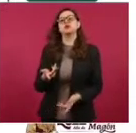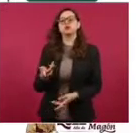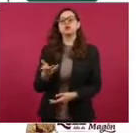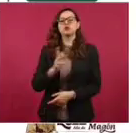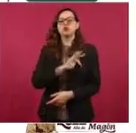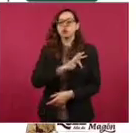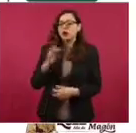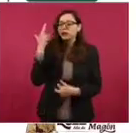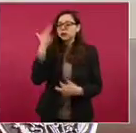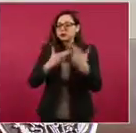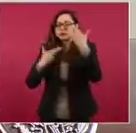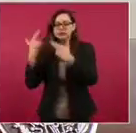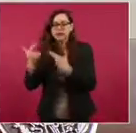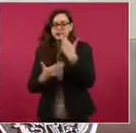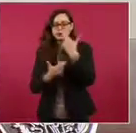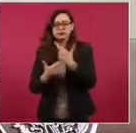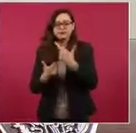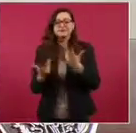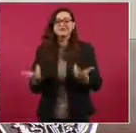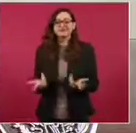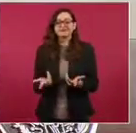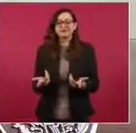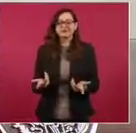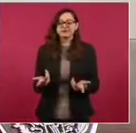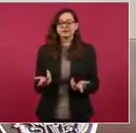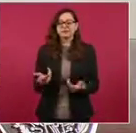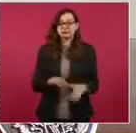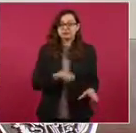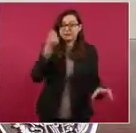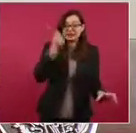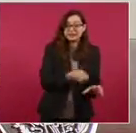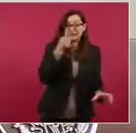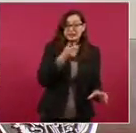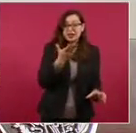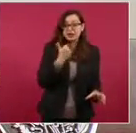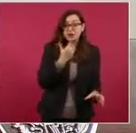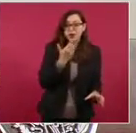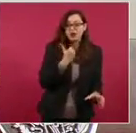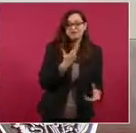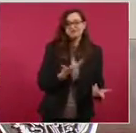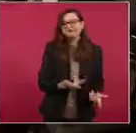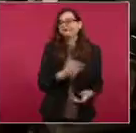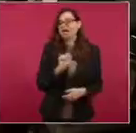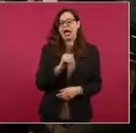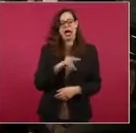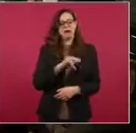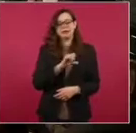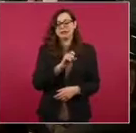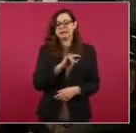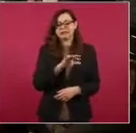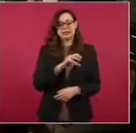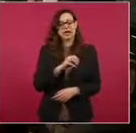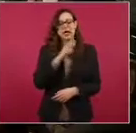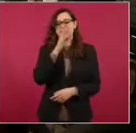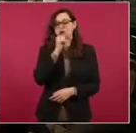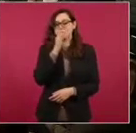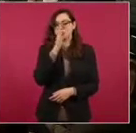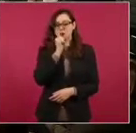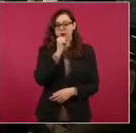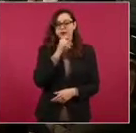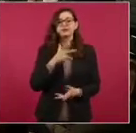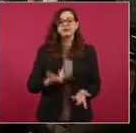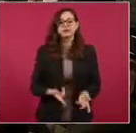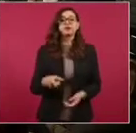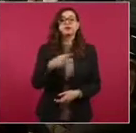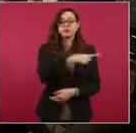digamos así, mediáticos relevantes a los que ustedes se han referido en algunos casos,